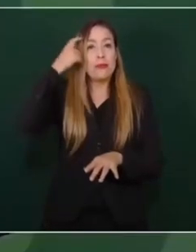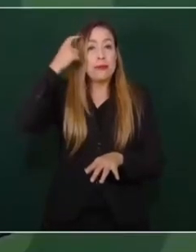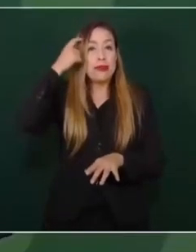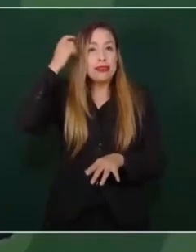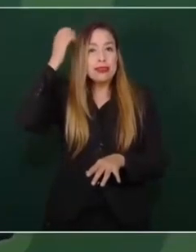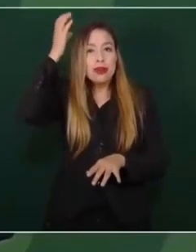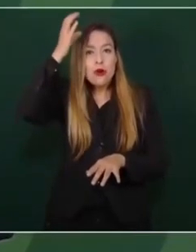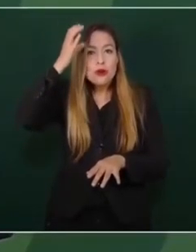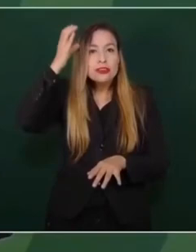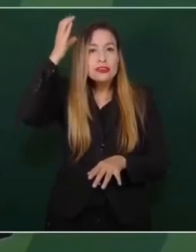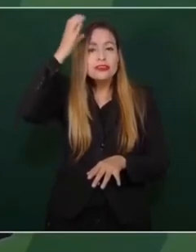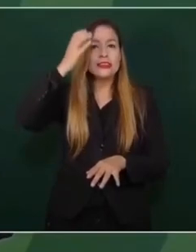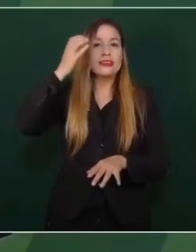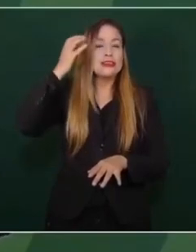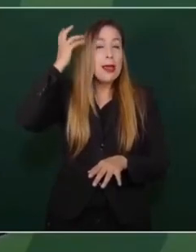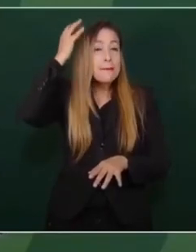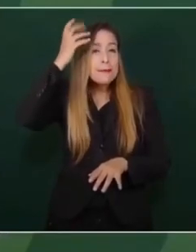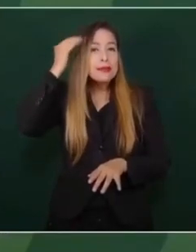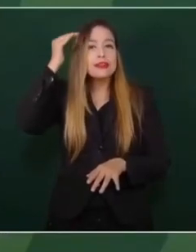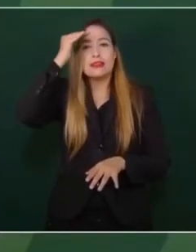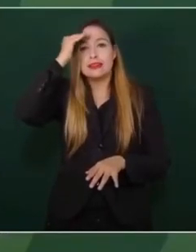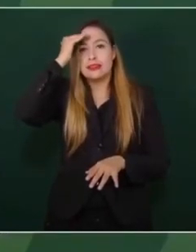que eso es lo más importante,